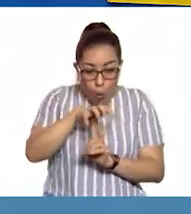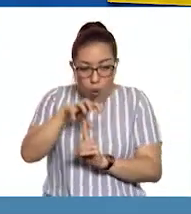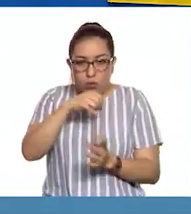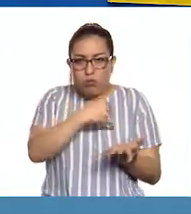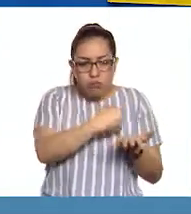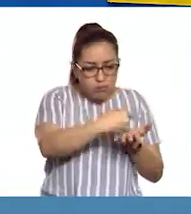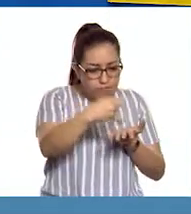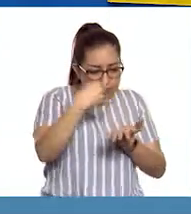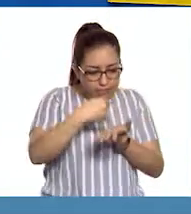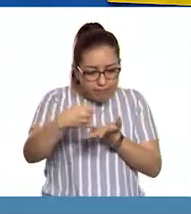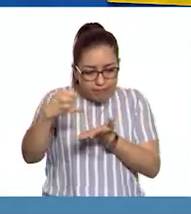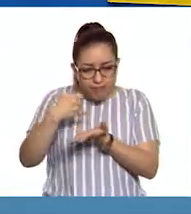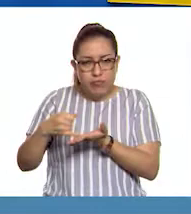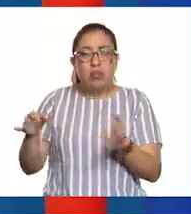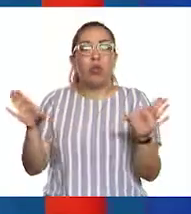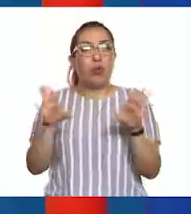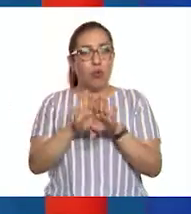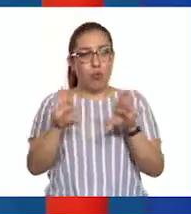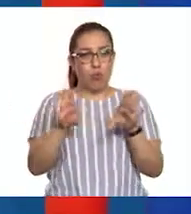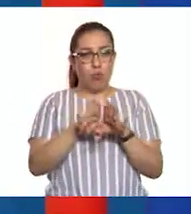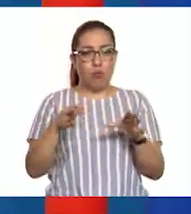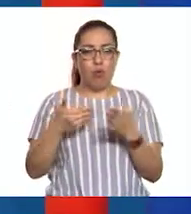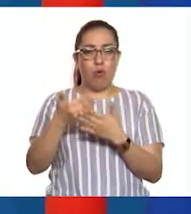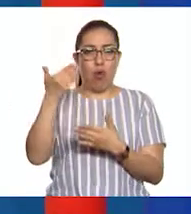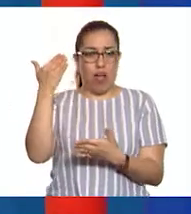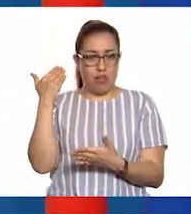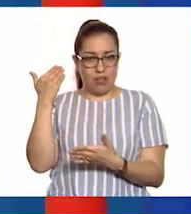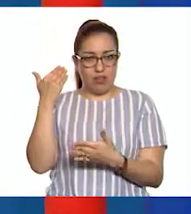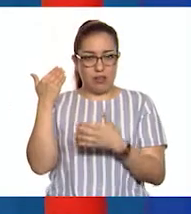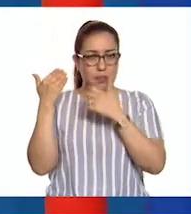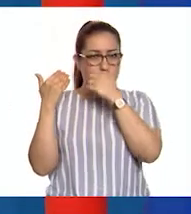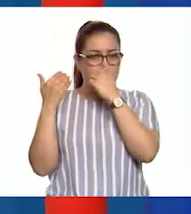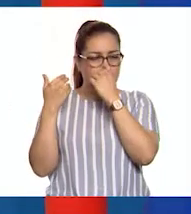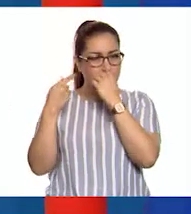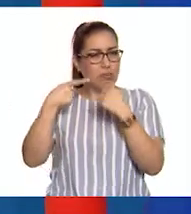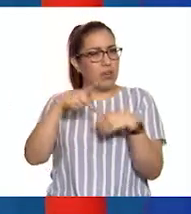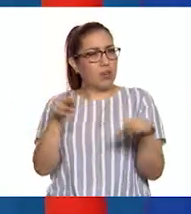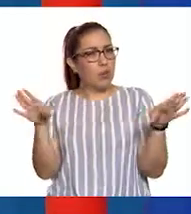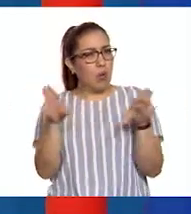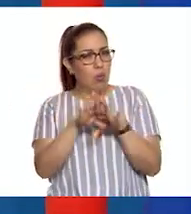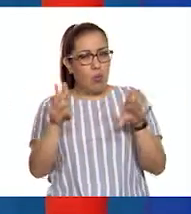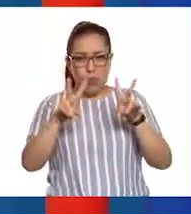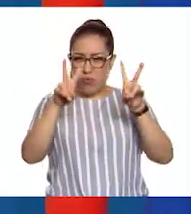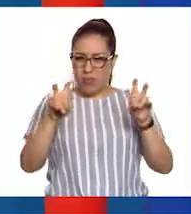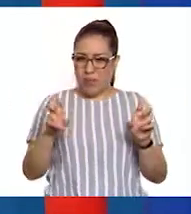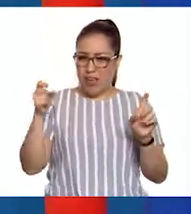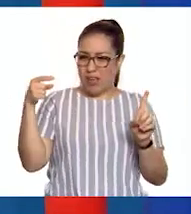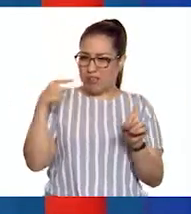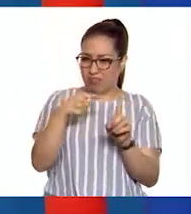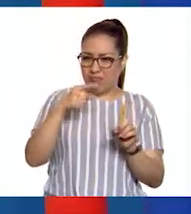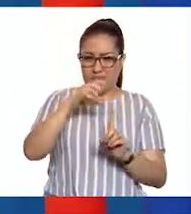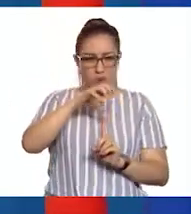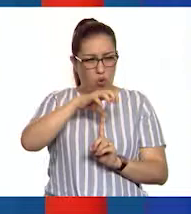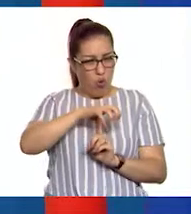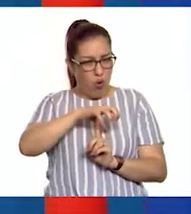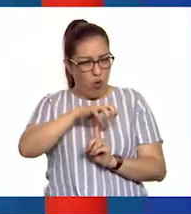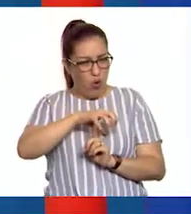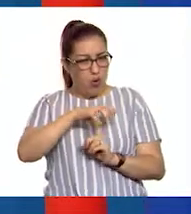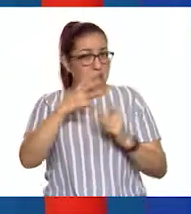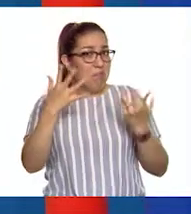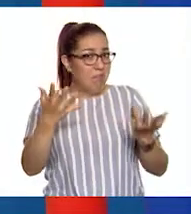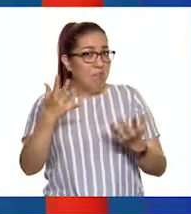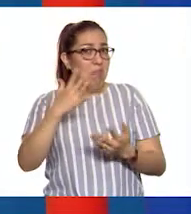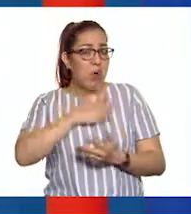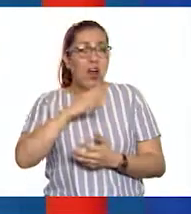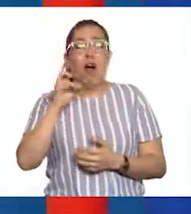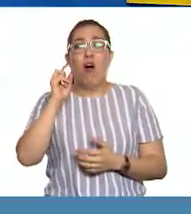aprendido en clases anteriores. O sea, ¿hongos? ¿Hongos comestibles? Sí. Bueno, suena interesante. Pues, entonces,